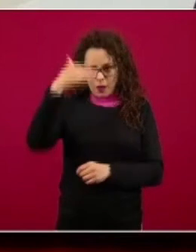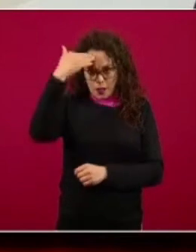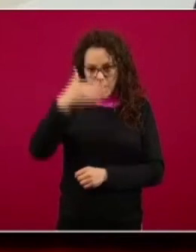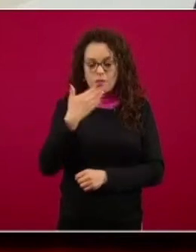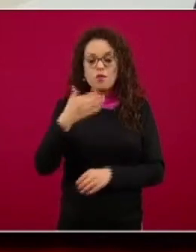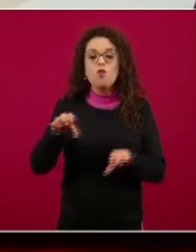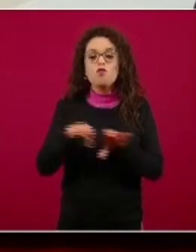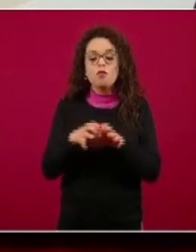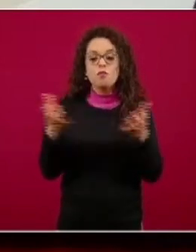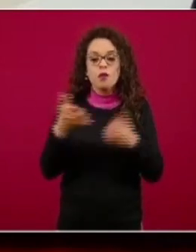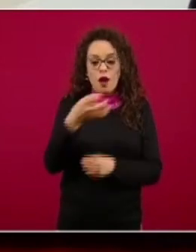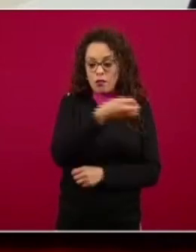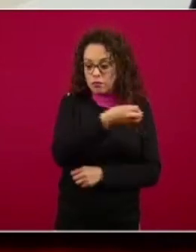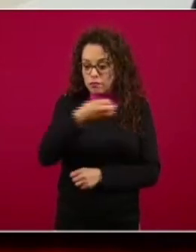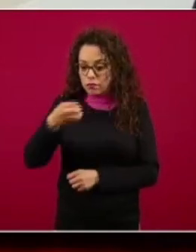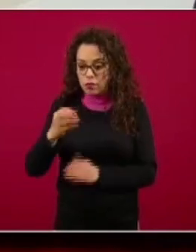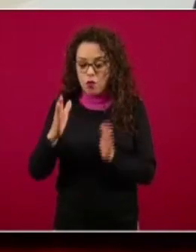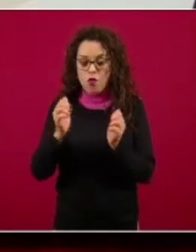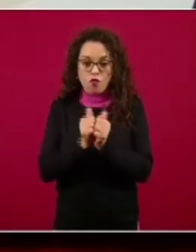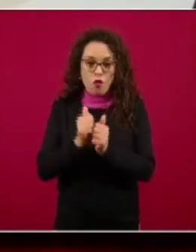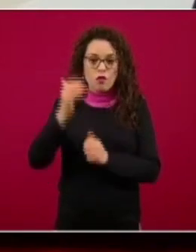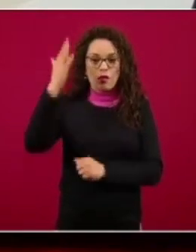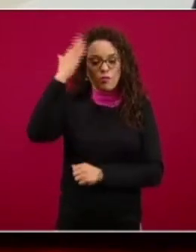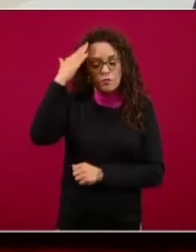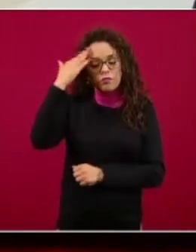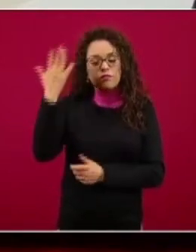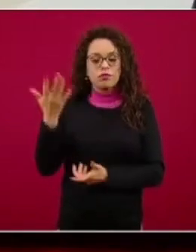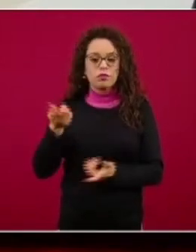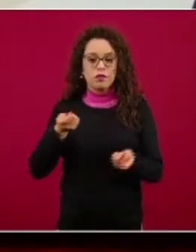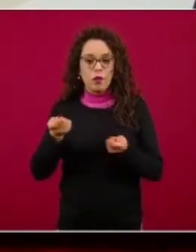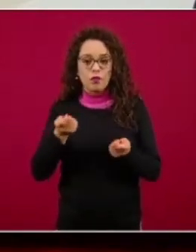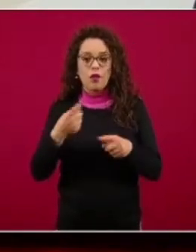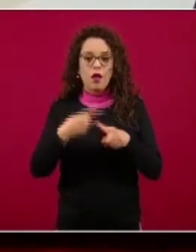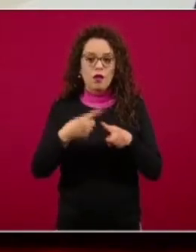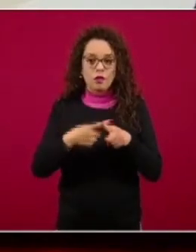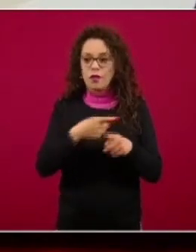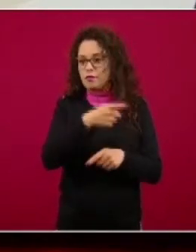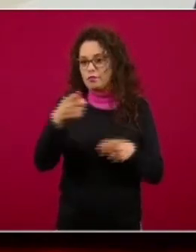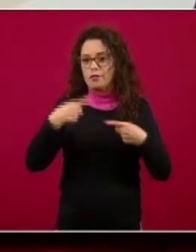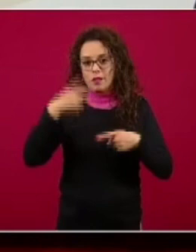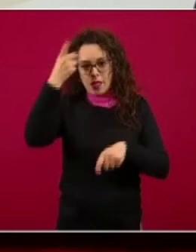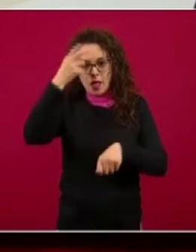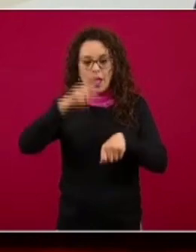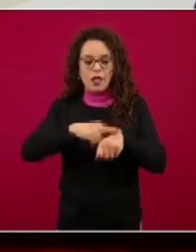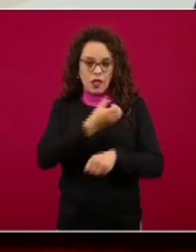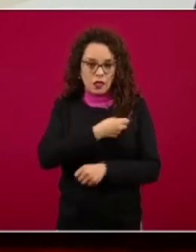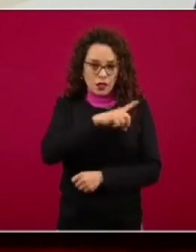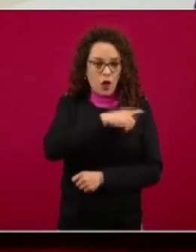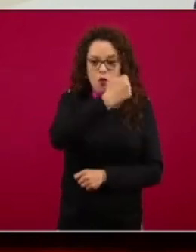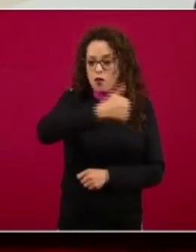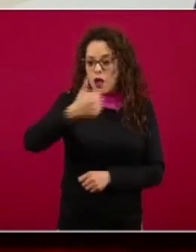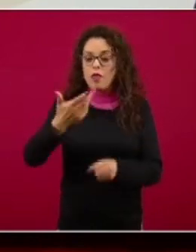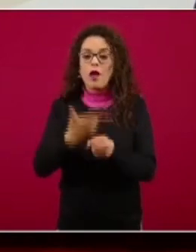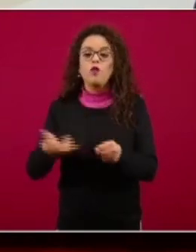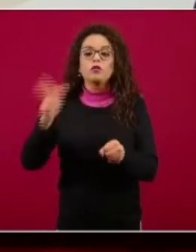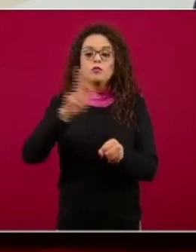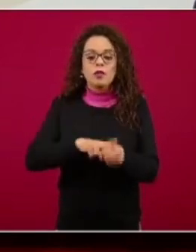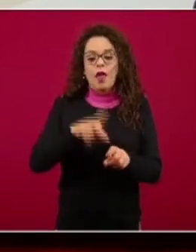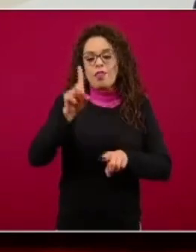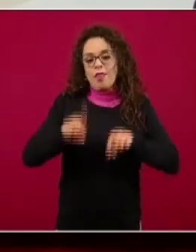directrices de nuestras autoridades de salud, bajo directrices de cada uno de los hospitales de acuerdo a sus